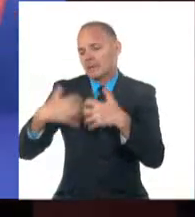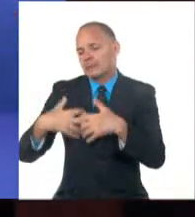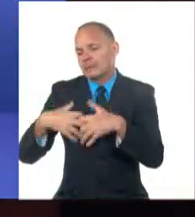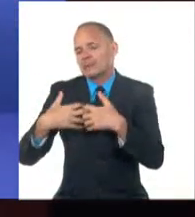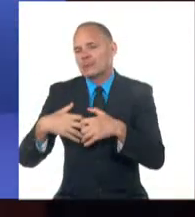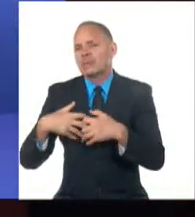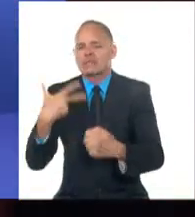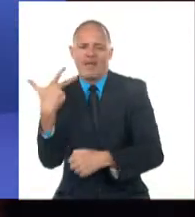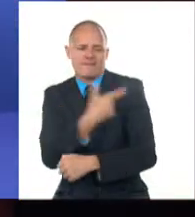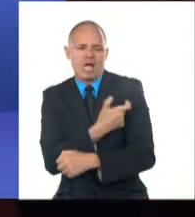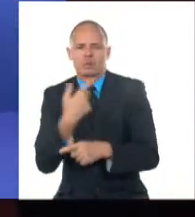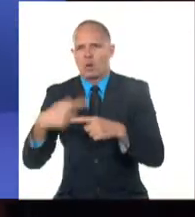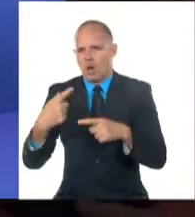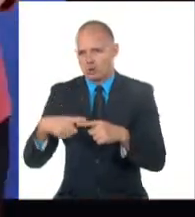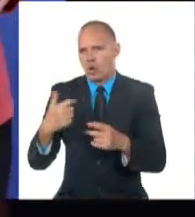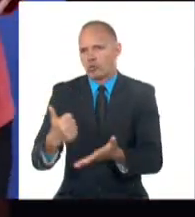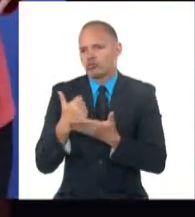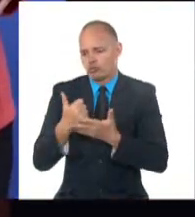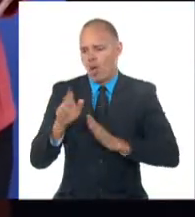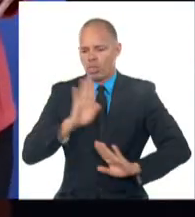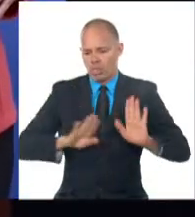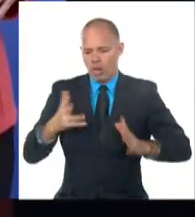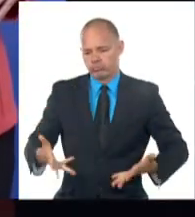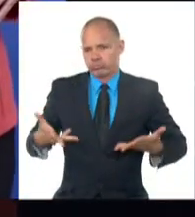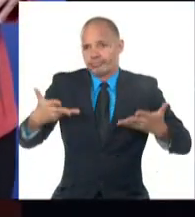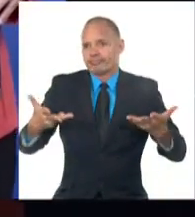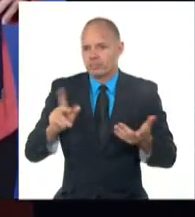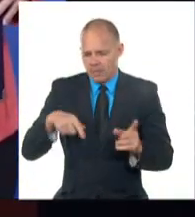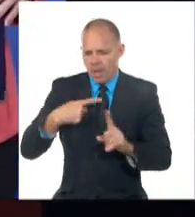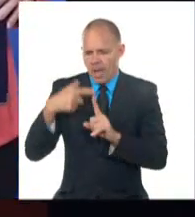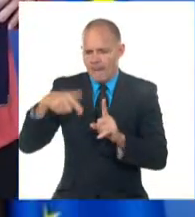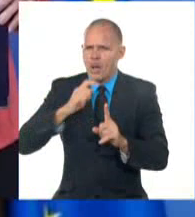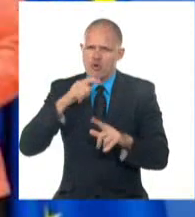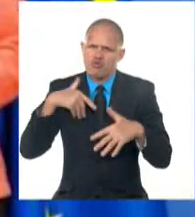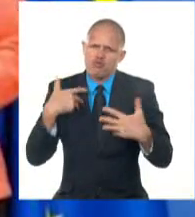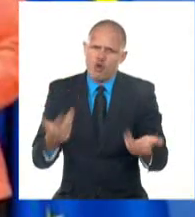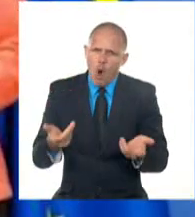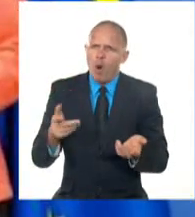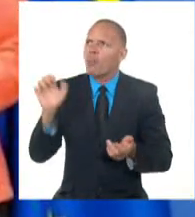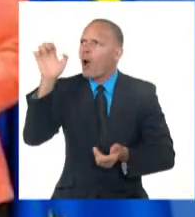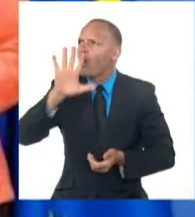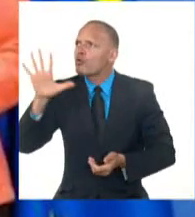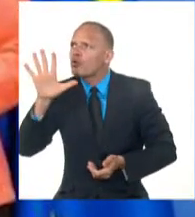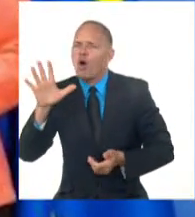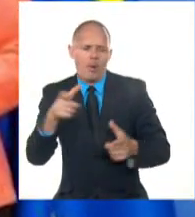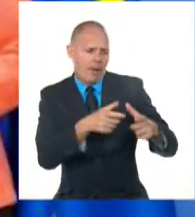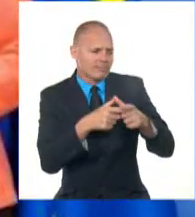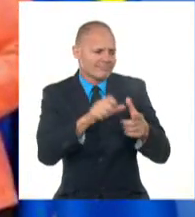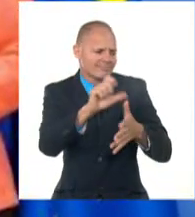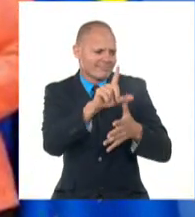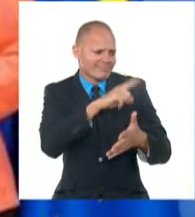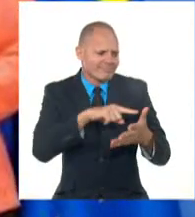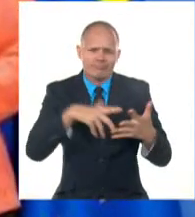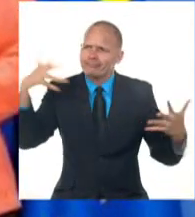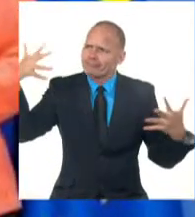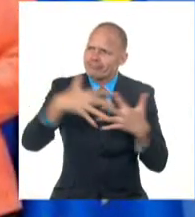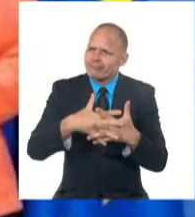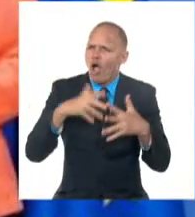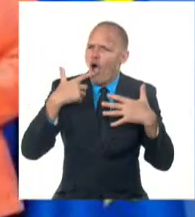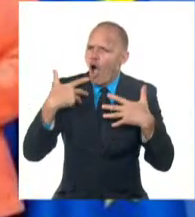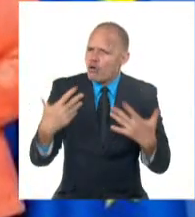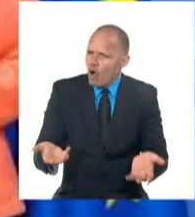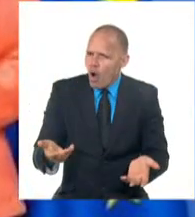Además, apuntó, queremos discutir cómo conectar más a nuestra gente, nuestros negocios, cómo eliminar el riesgo, fortalecer y